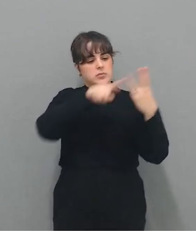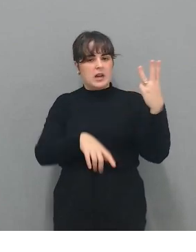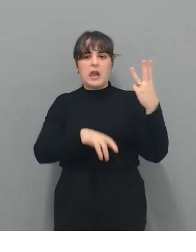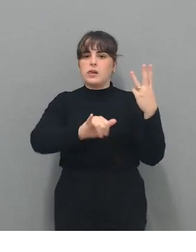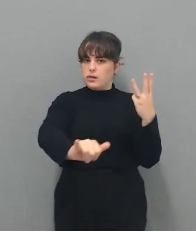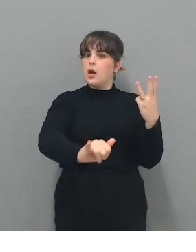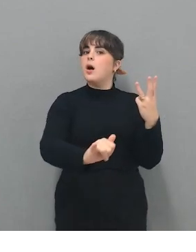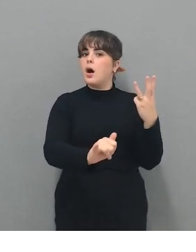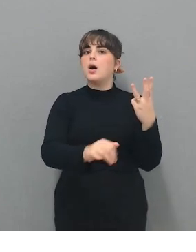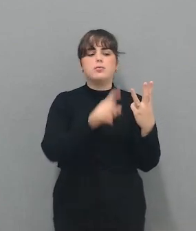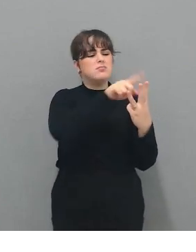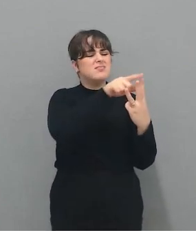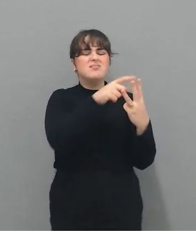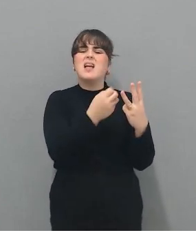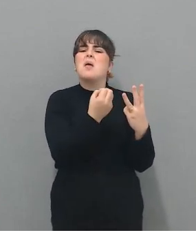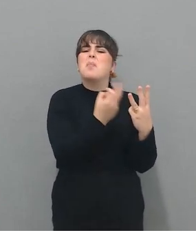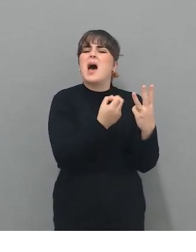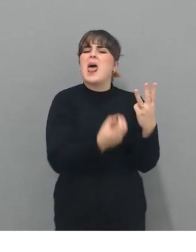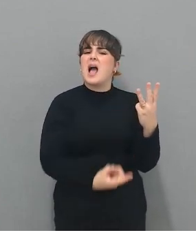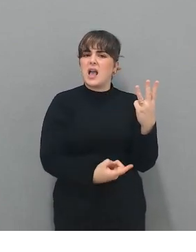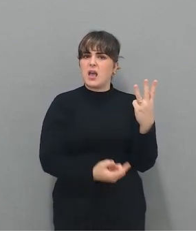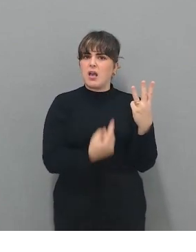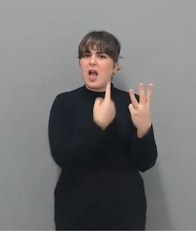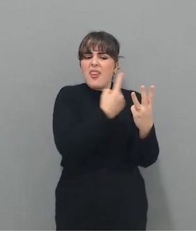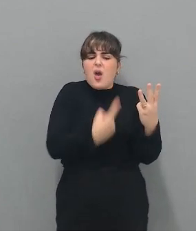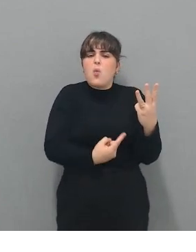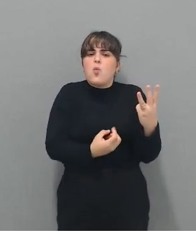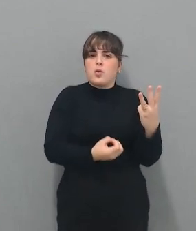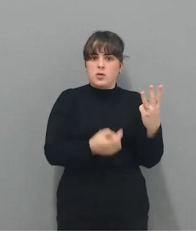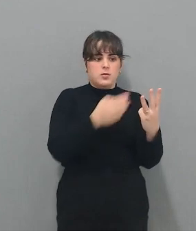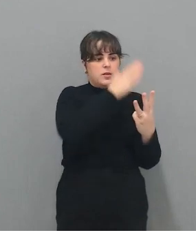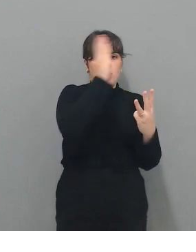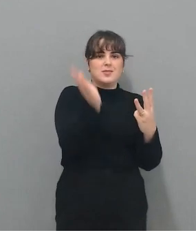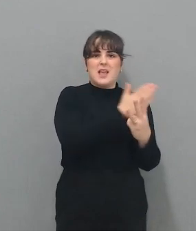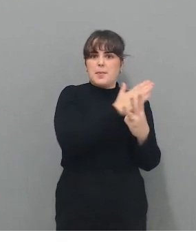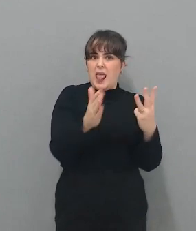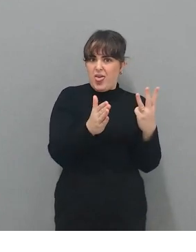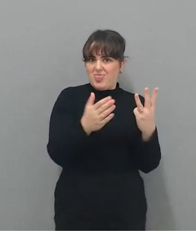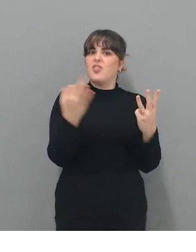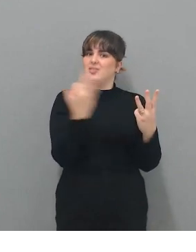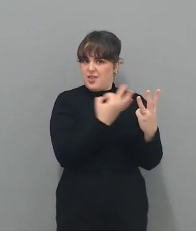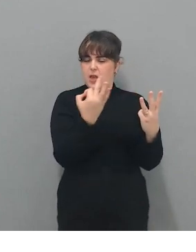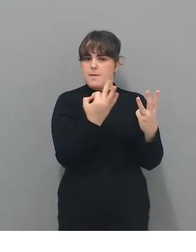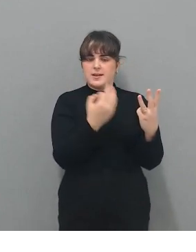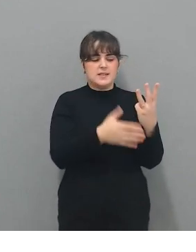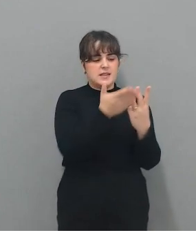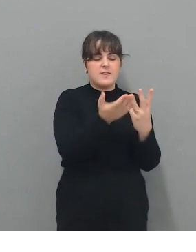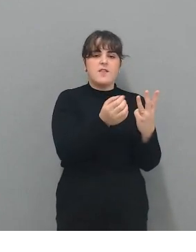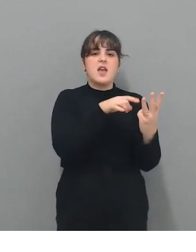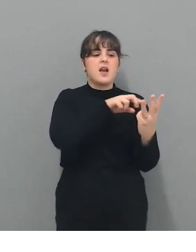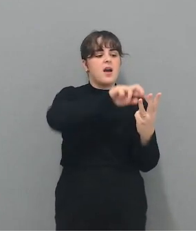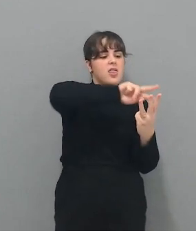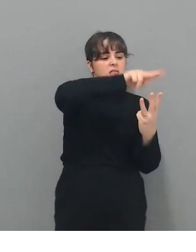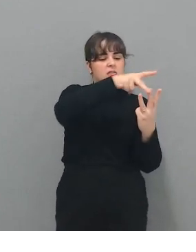¿Para qué sirve cada uno? Que deben de ser independientes. Que no pueden estar contaminados el uno con el otro. Que